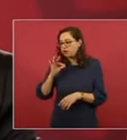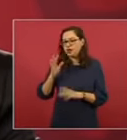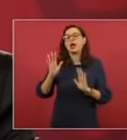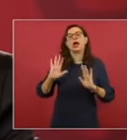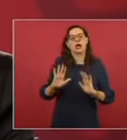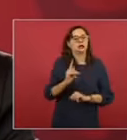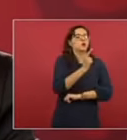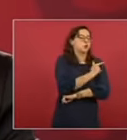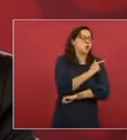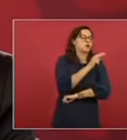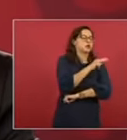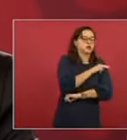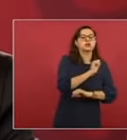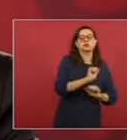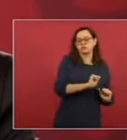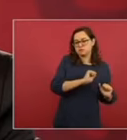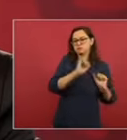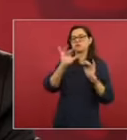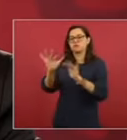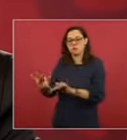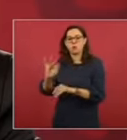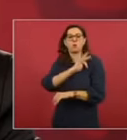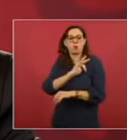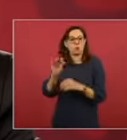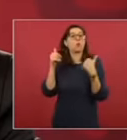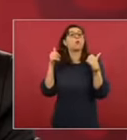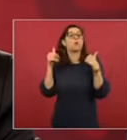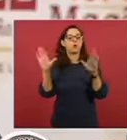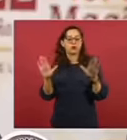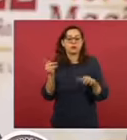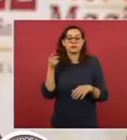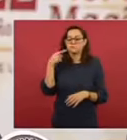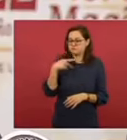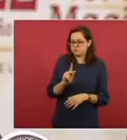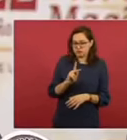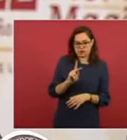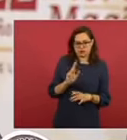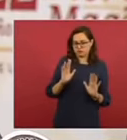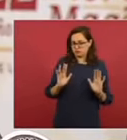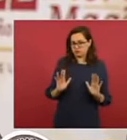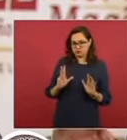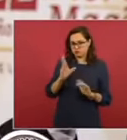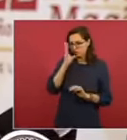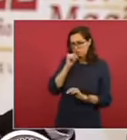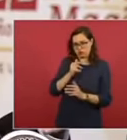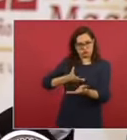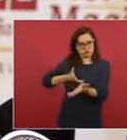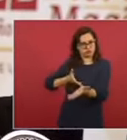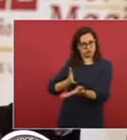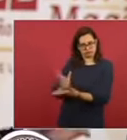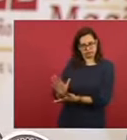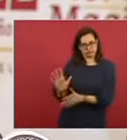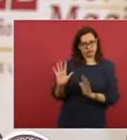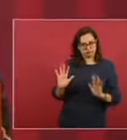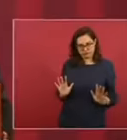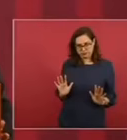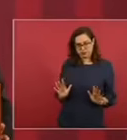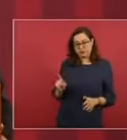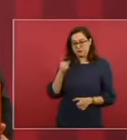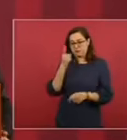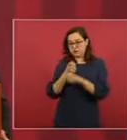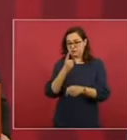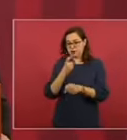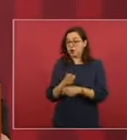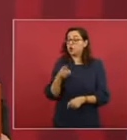el parecer del Gabinete de Seguridad, pero al momento no ha habido esta necesidad. Cuando se dio el evento ya después